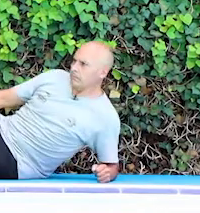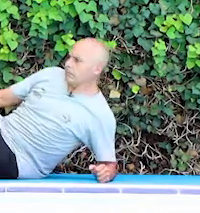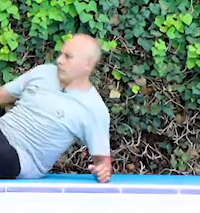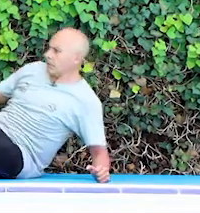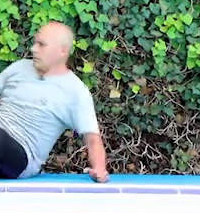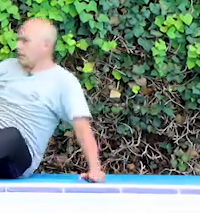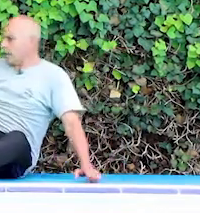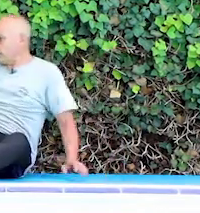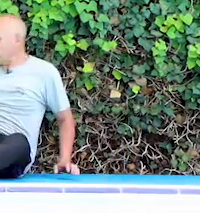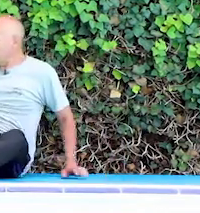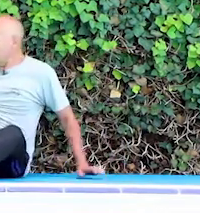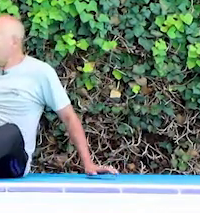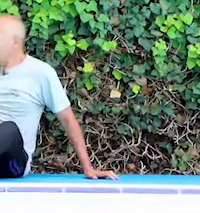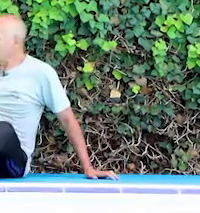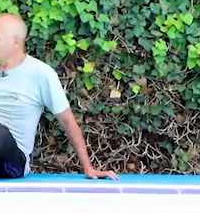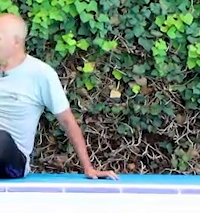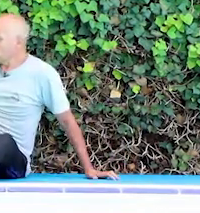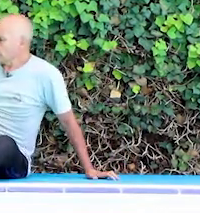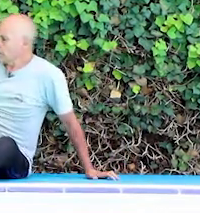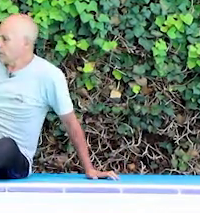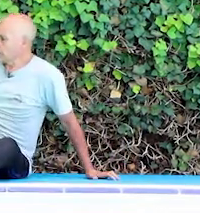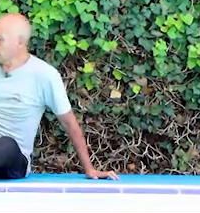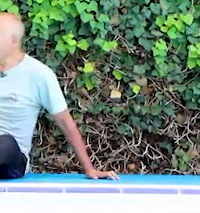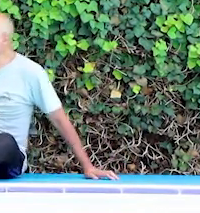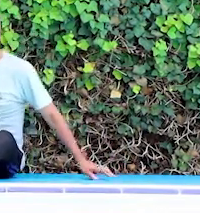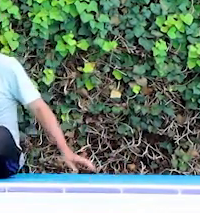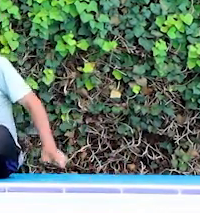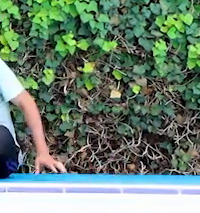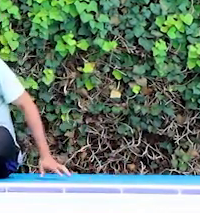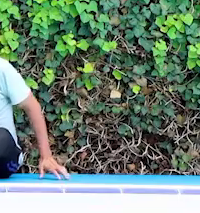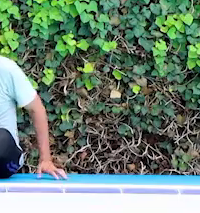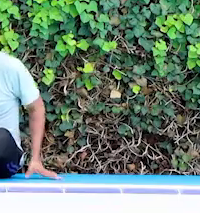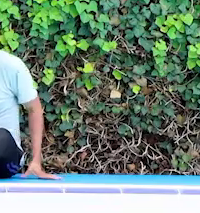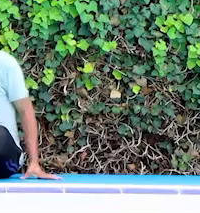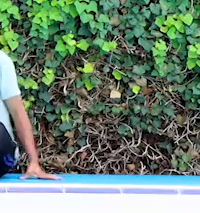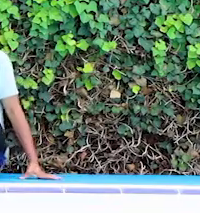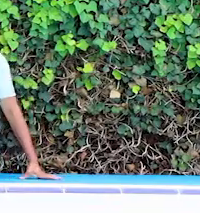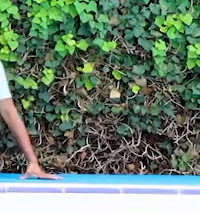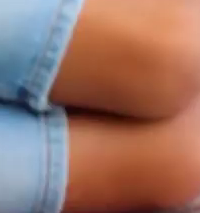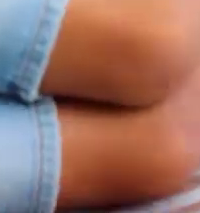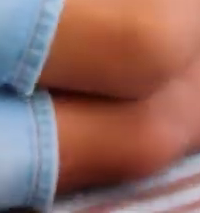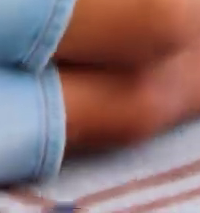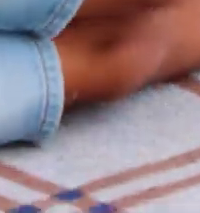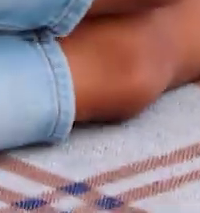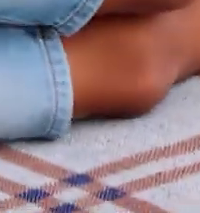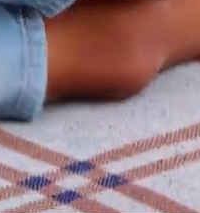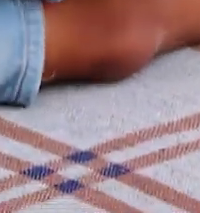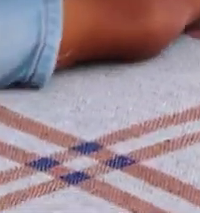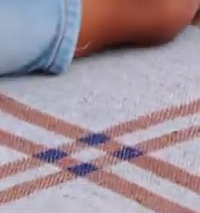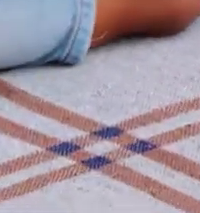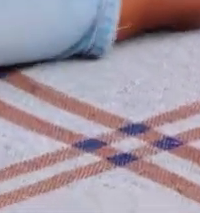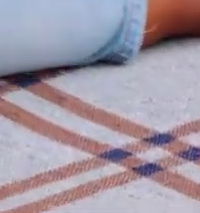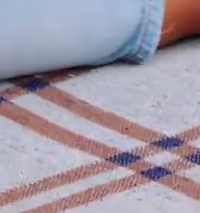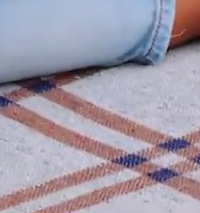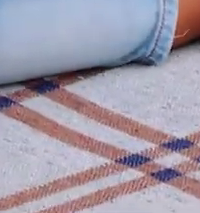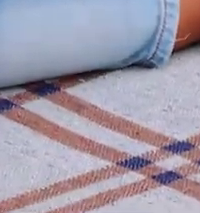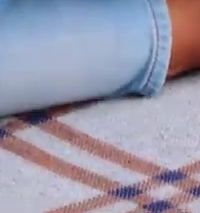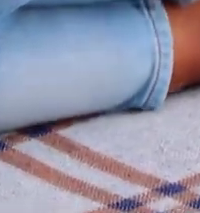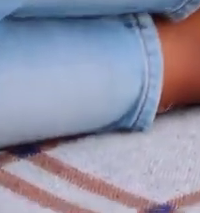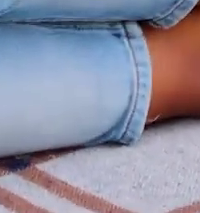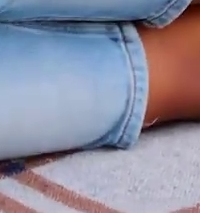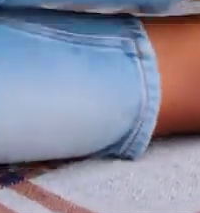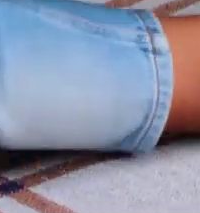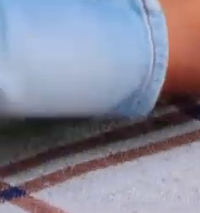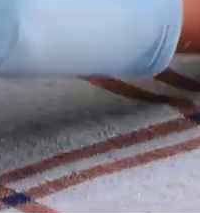Ok. De lado. Estira totalmente. Estirado. Estirado totalmente. Eso.